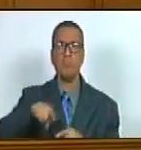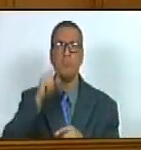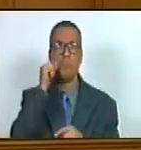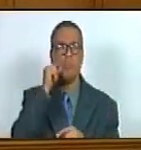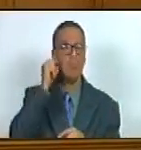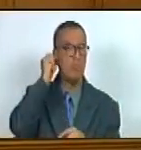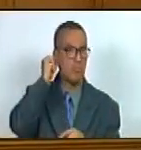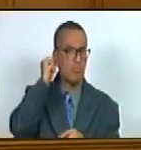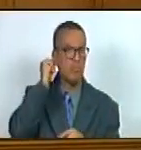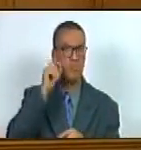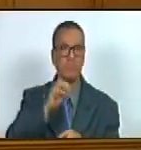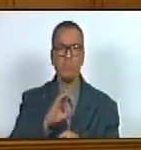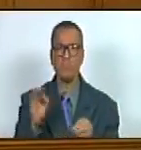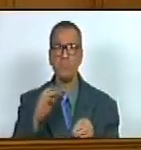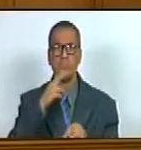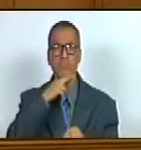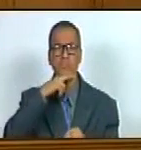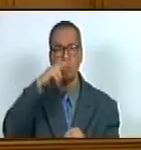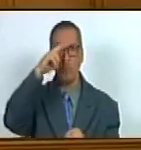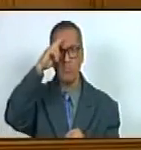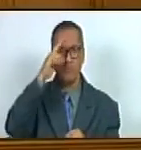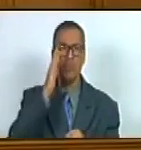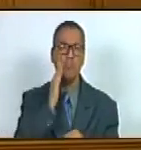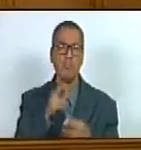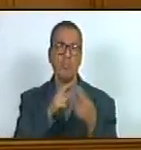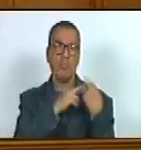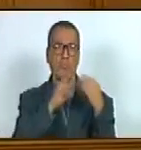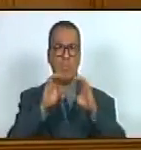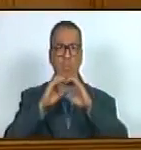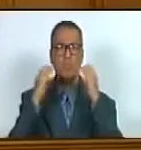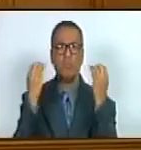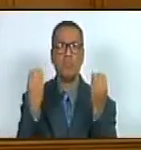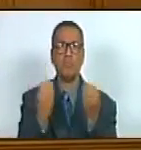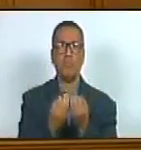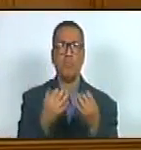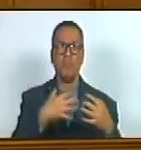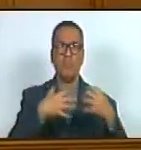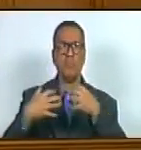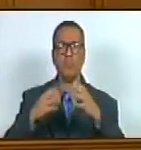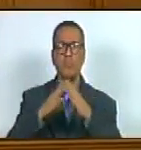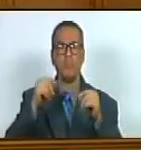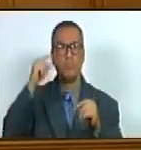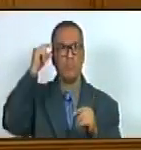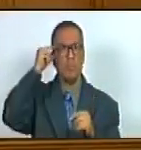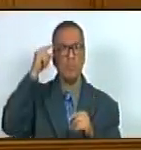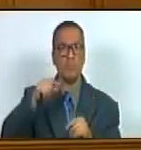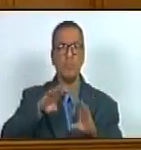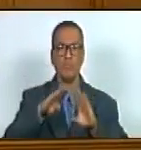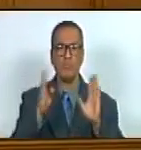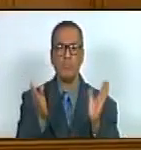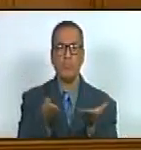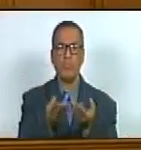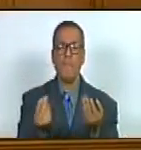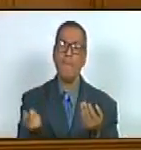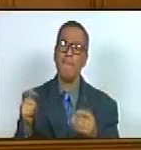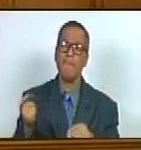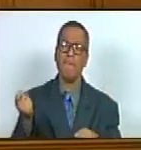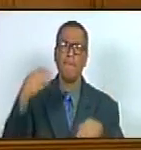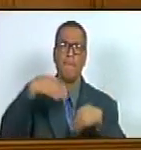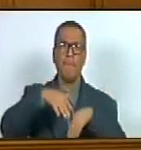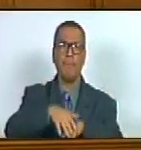hombres ni mujeres padres representantes organizaciones que luchamos todos los días por un mundo más incluyente